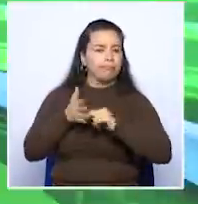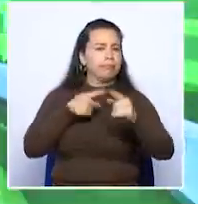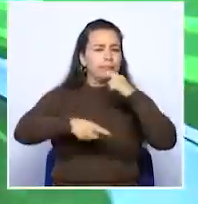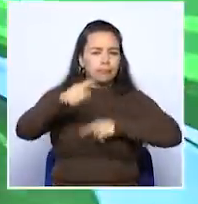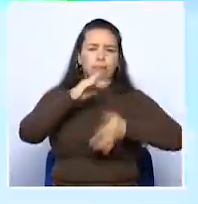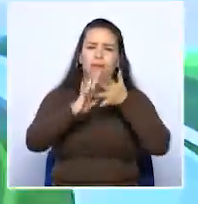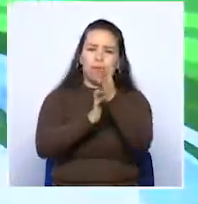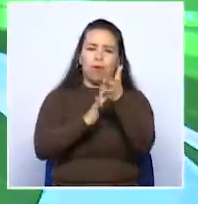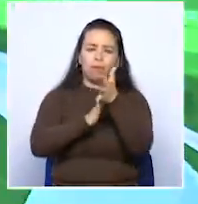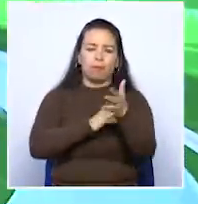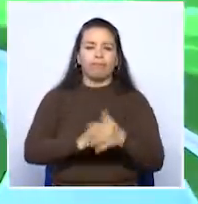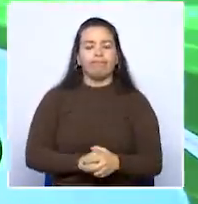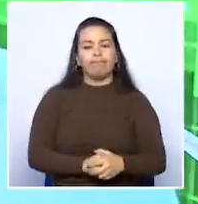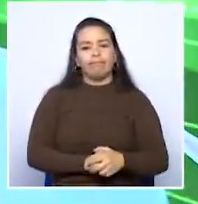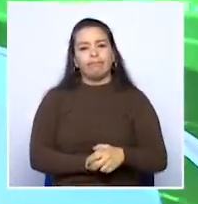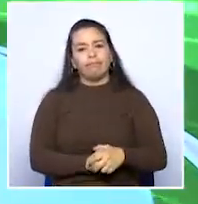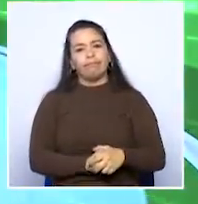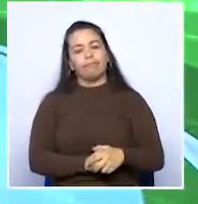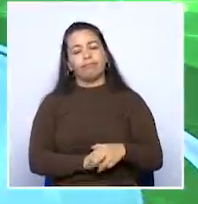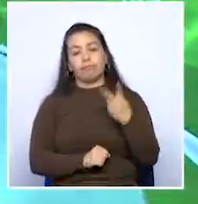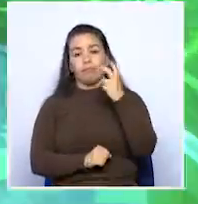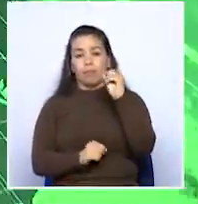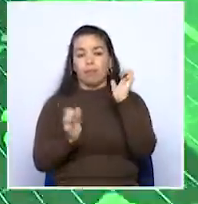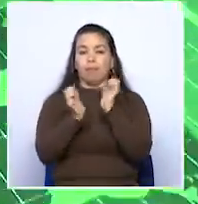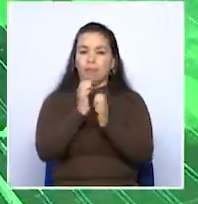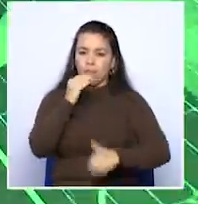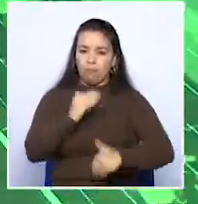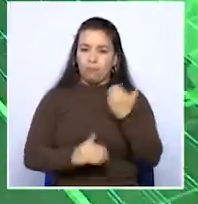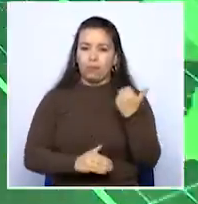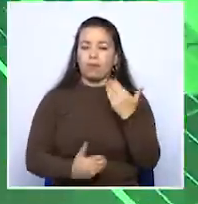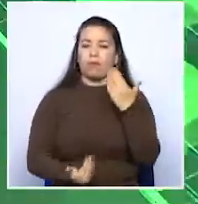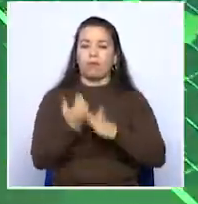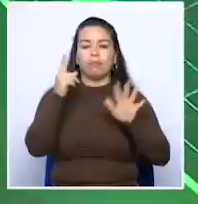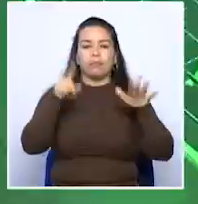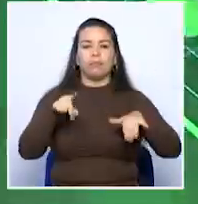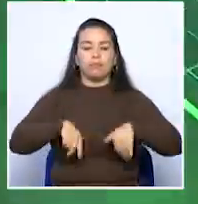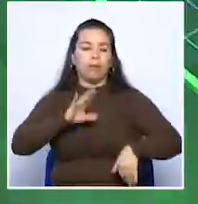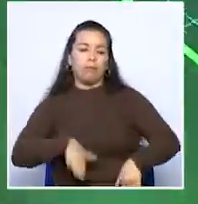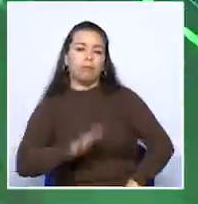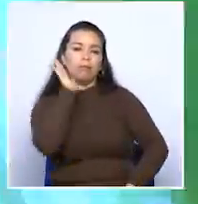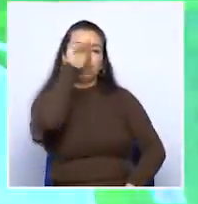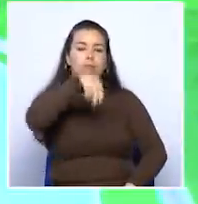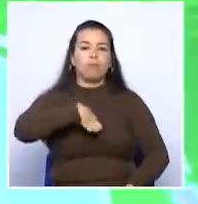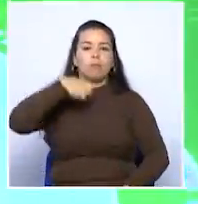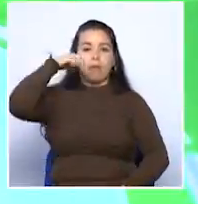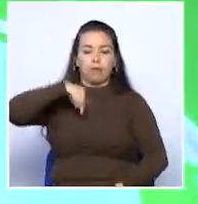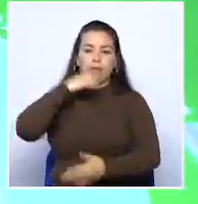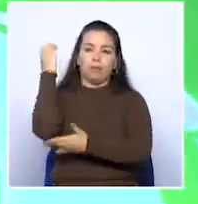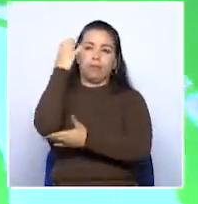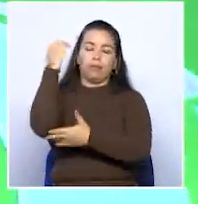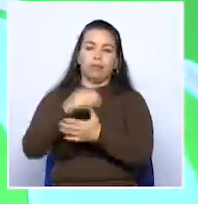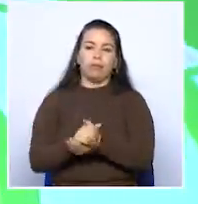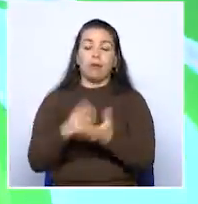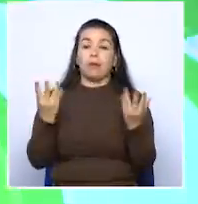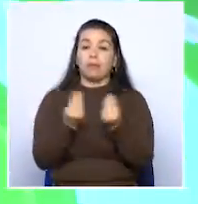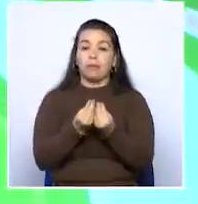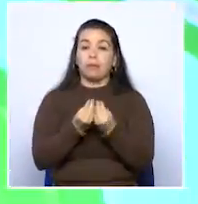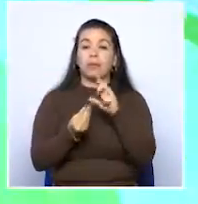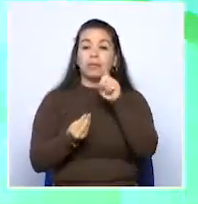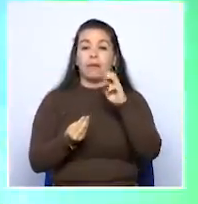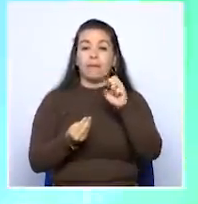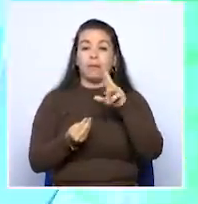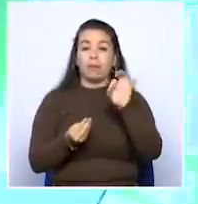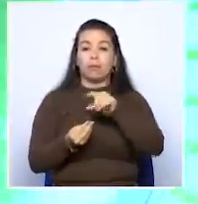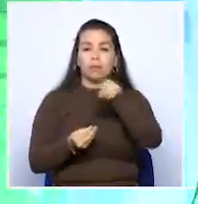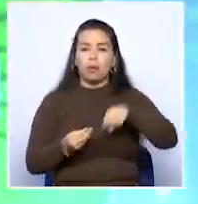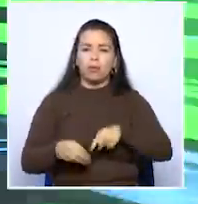bastante información. El 20 de mayo comenzará una nueva temporada para el baloncesto profesional en Colombia. El Quinteto Los Sabios se prepara